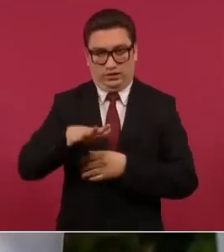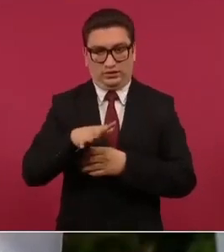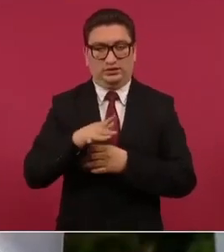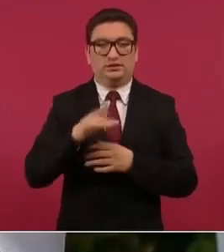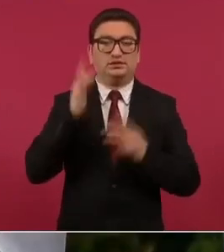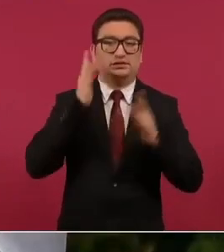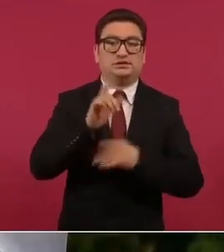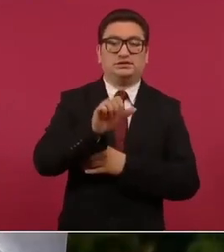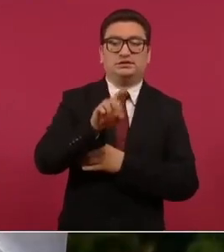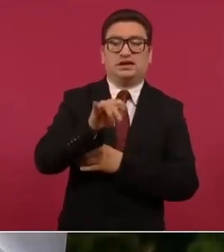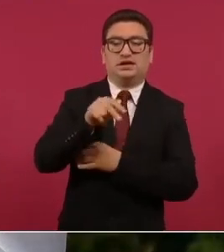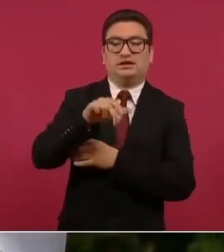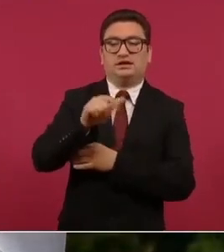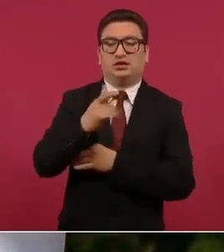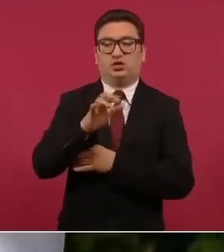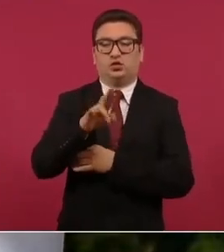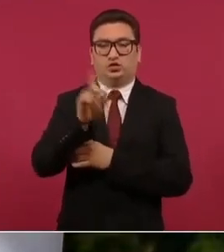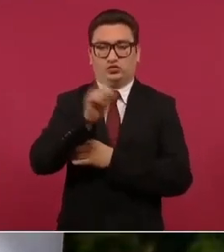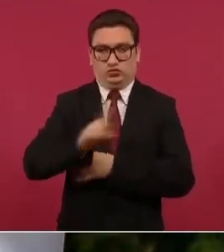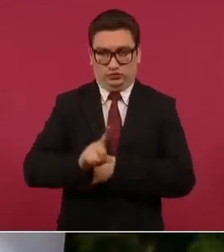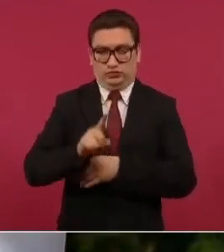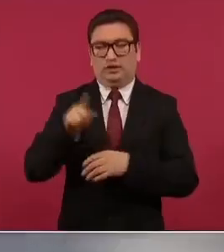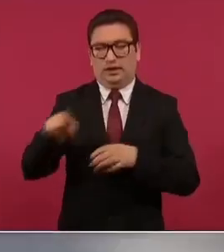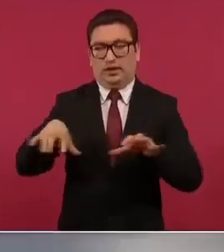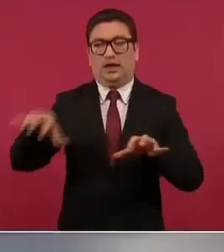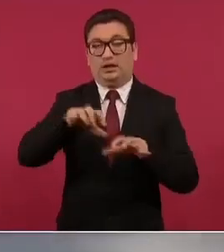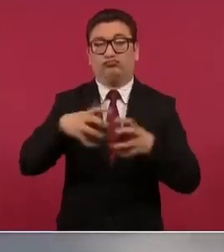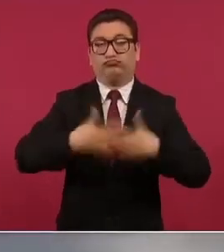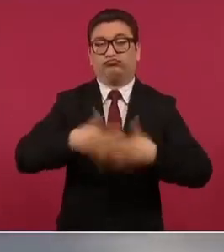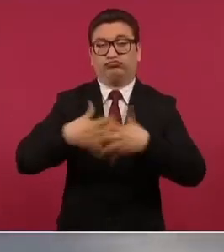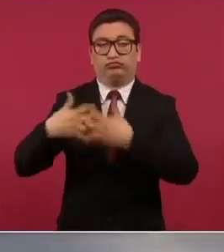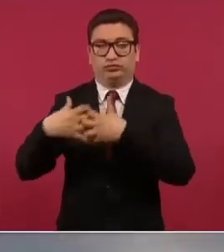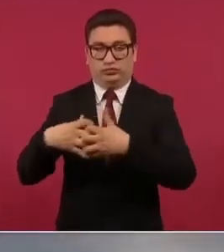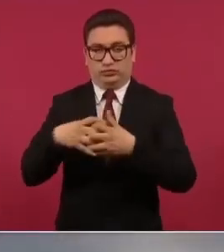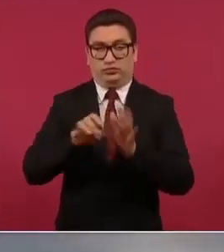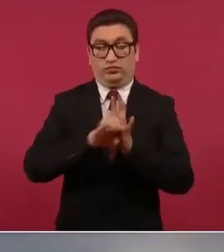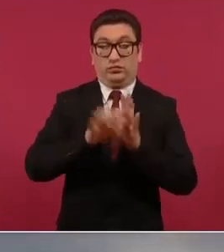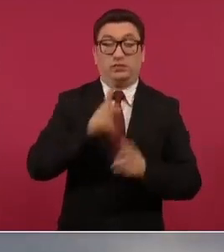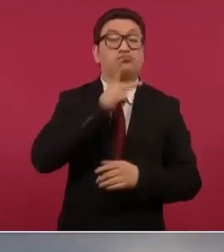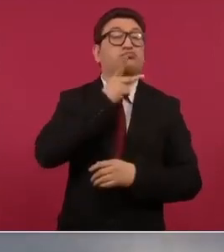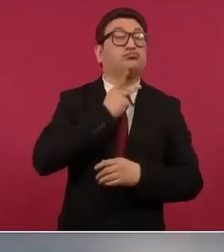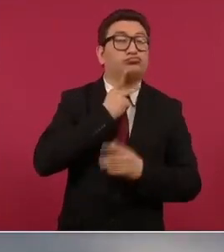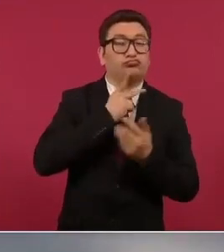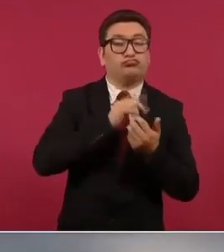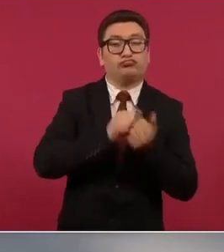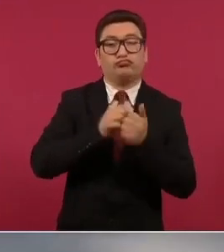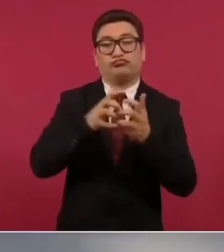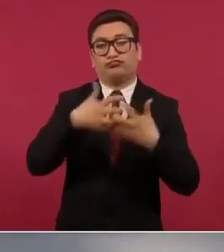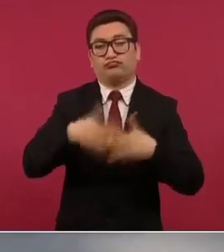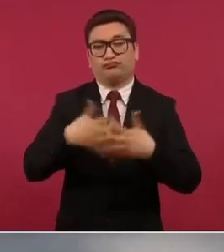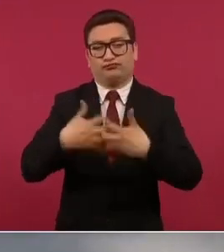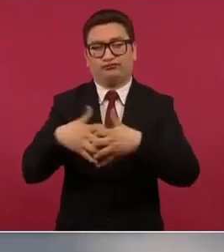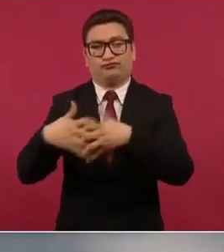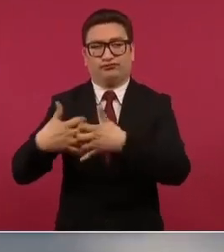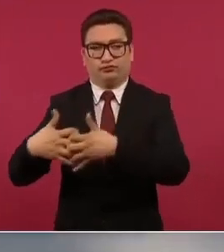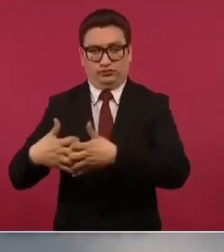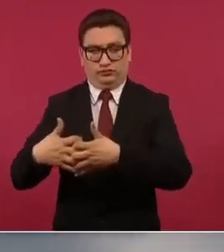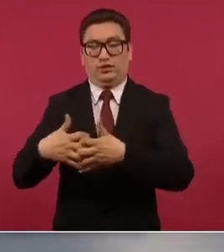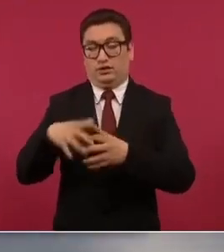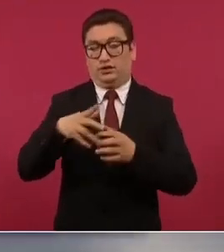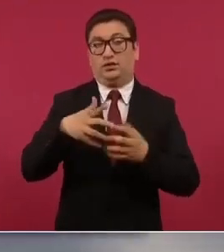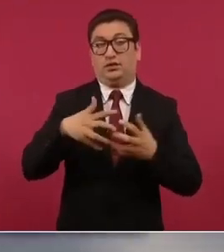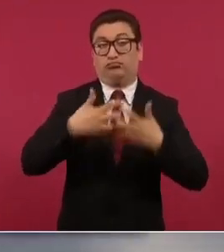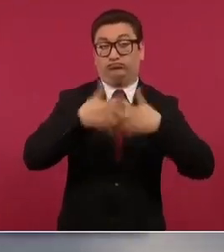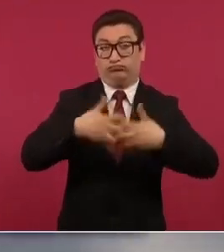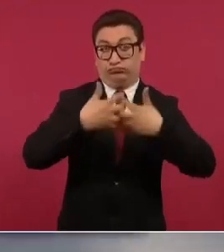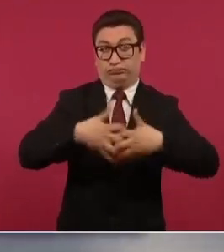en Salina Cruz la producción de petróleo que venía en